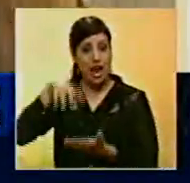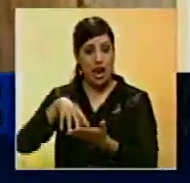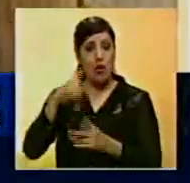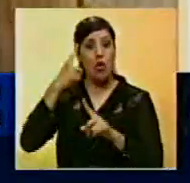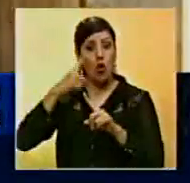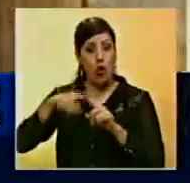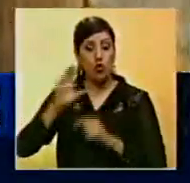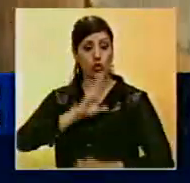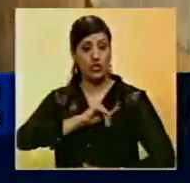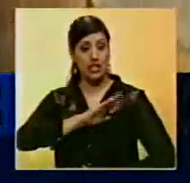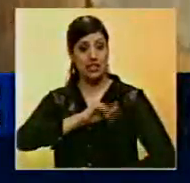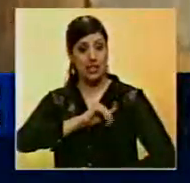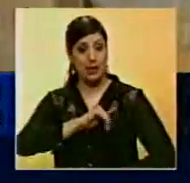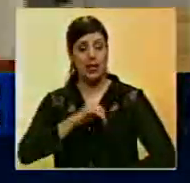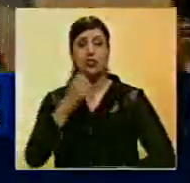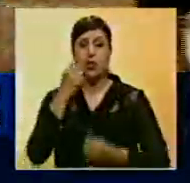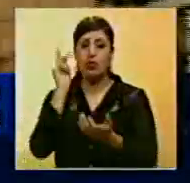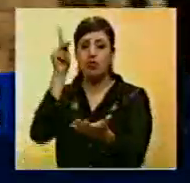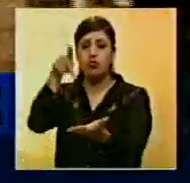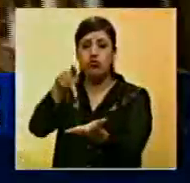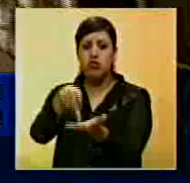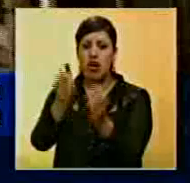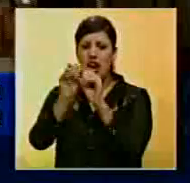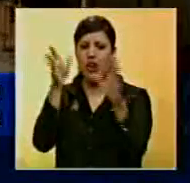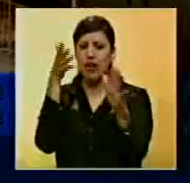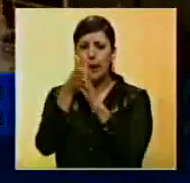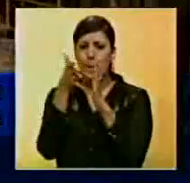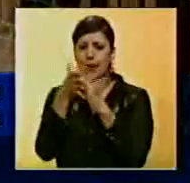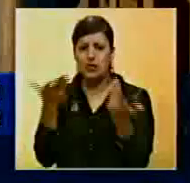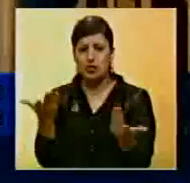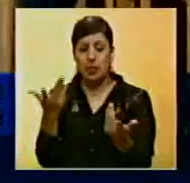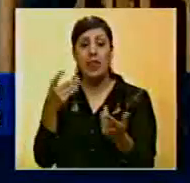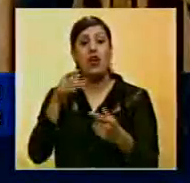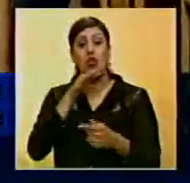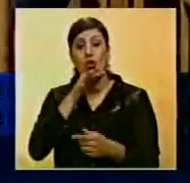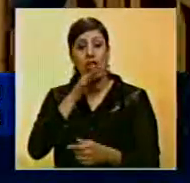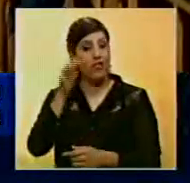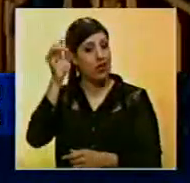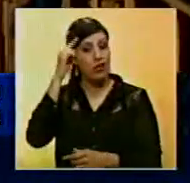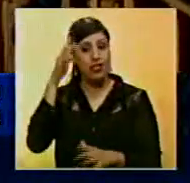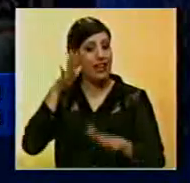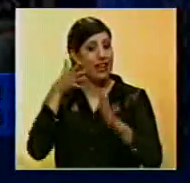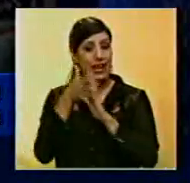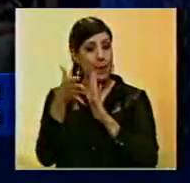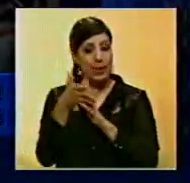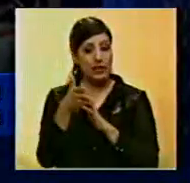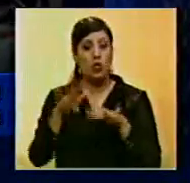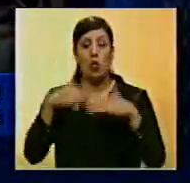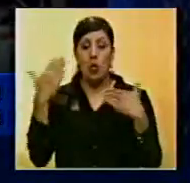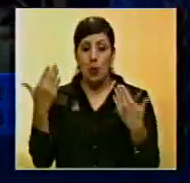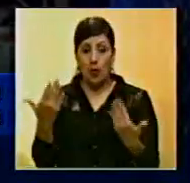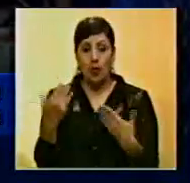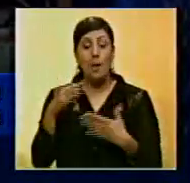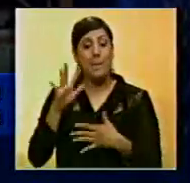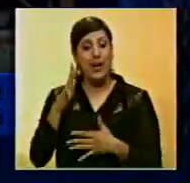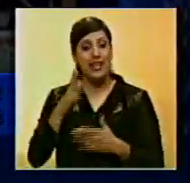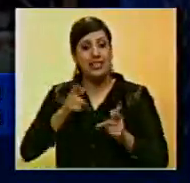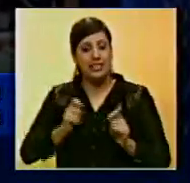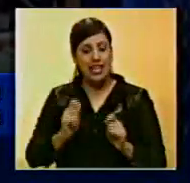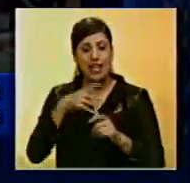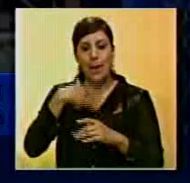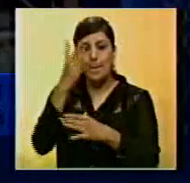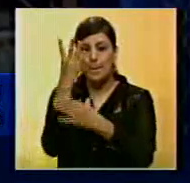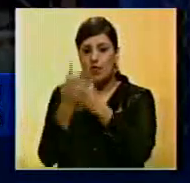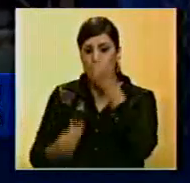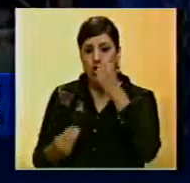funcionarios del CICPC se presentaron para esclarecer el hecho, en el que aún se desconocen las causas, pero se presume que fue un intento de